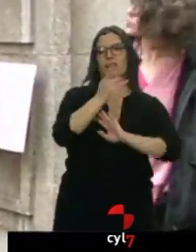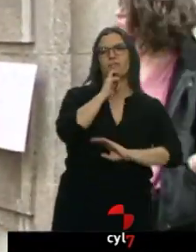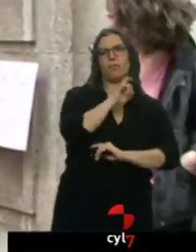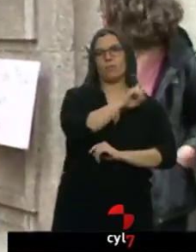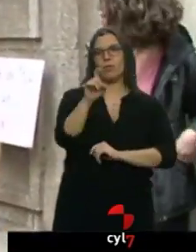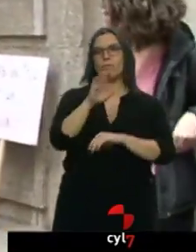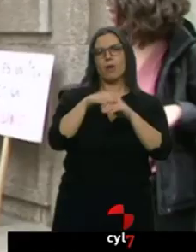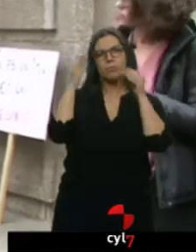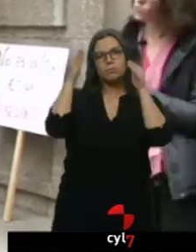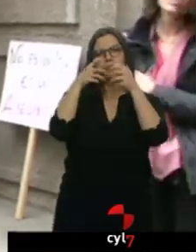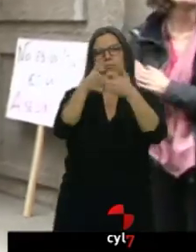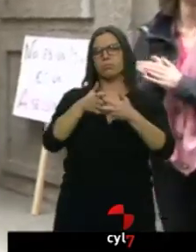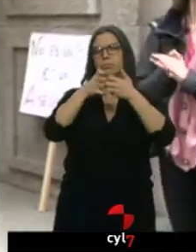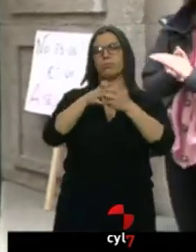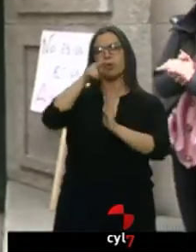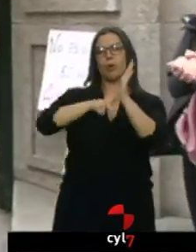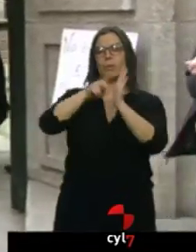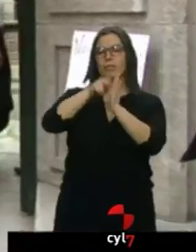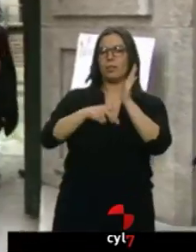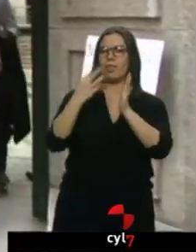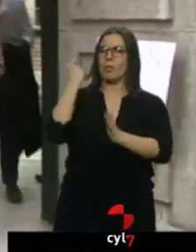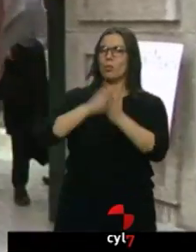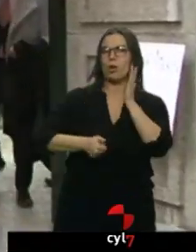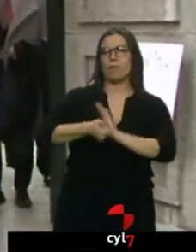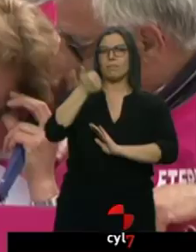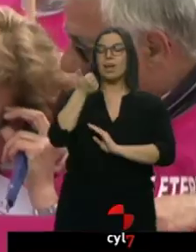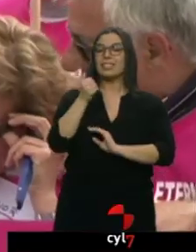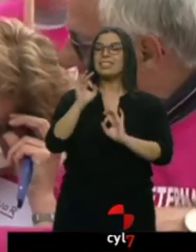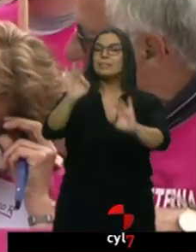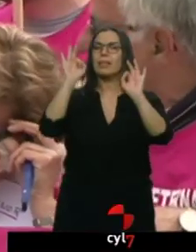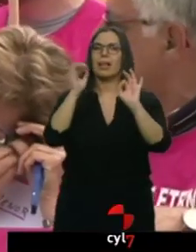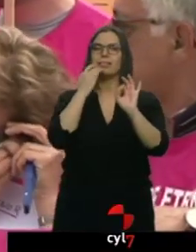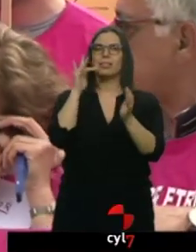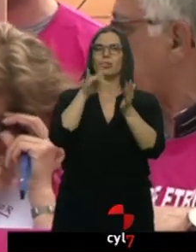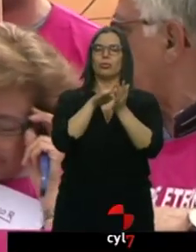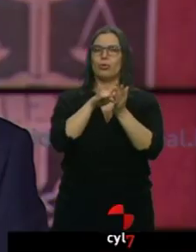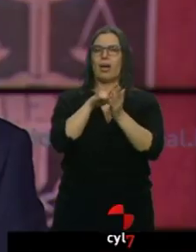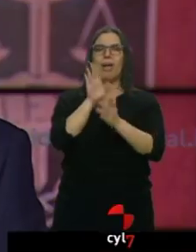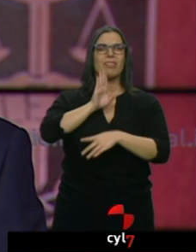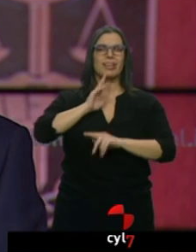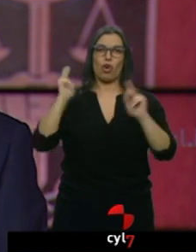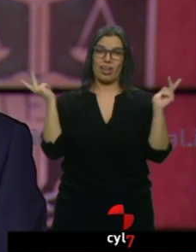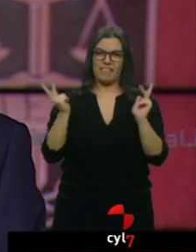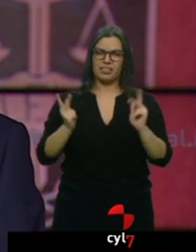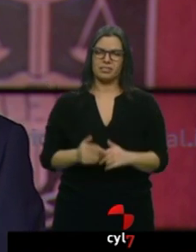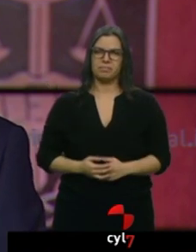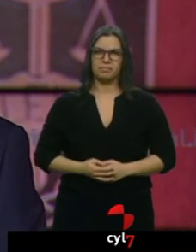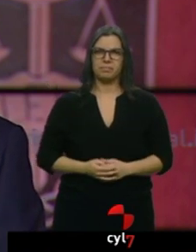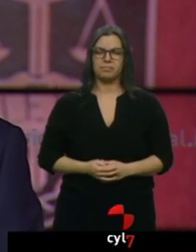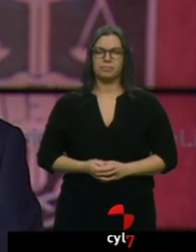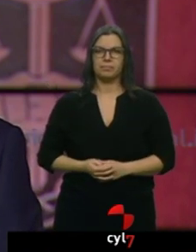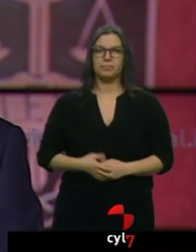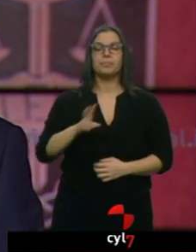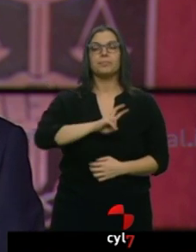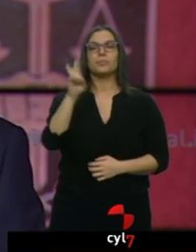normativa para que sea más dura, sobre todo en delitos tan graves como los juzgados. Otra sentencia está la de un